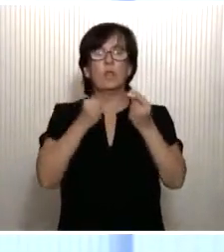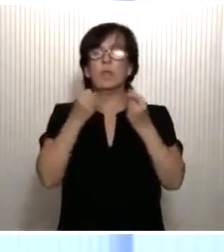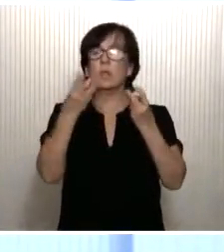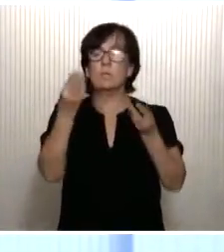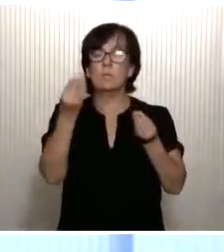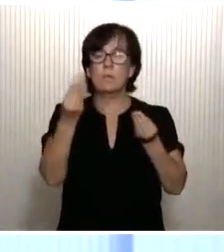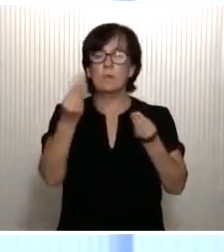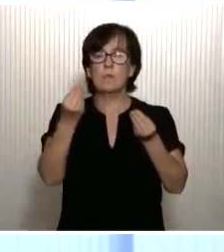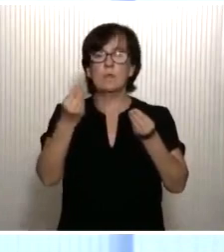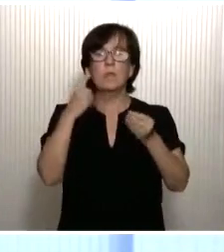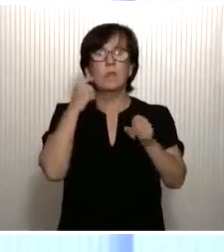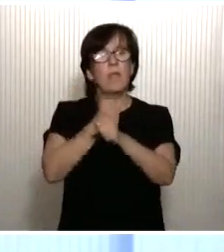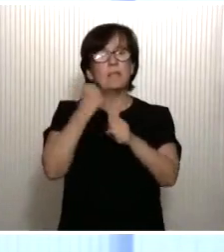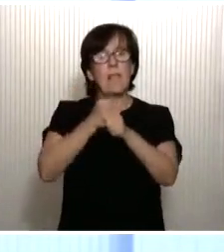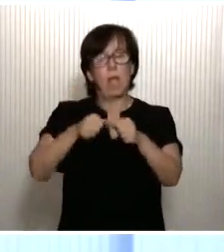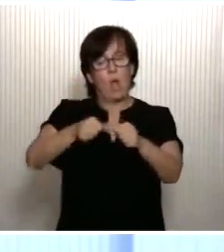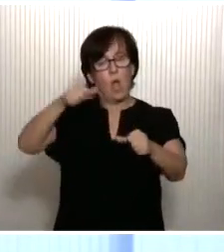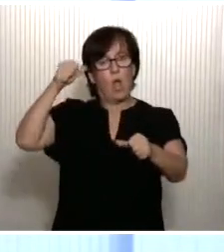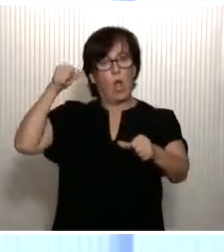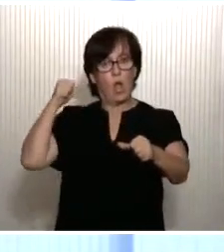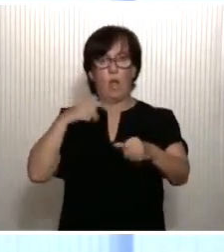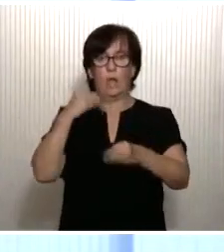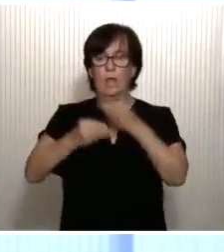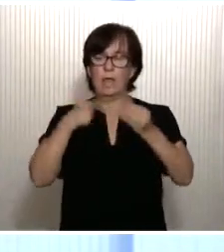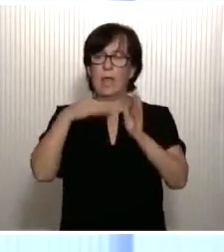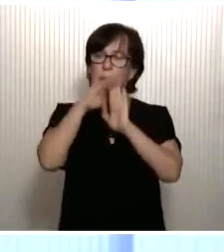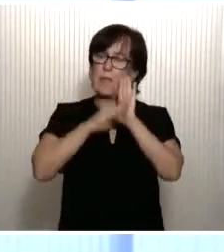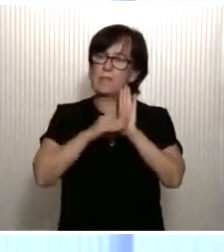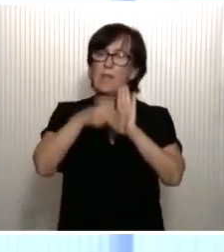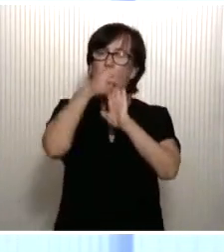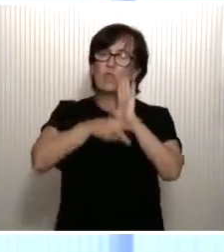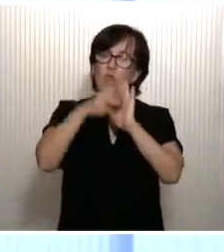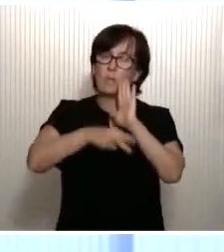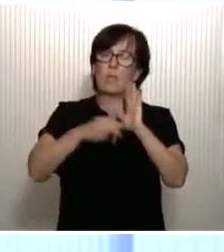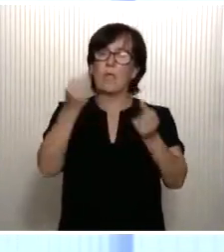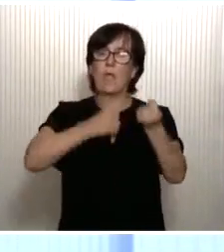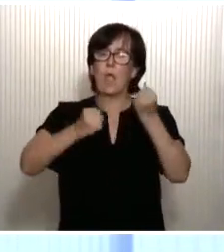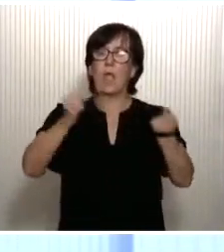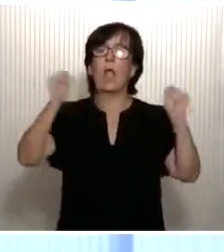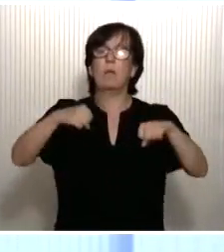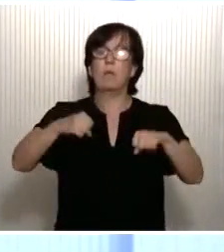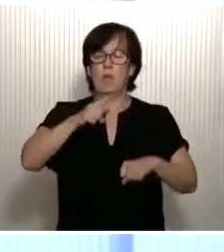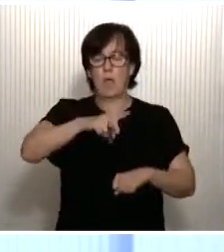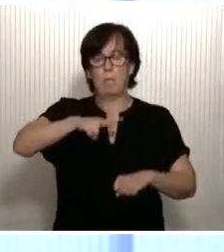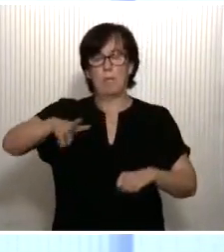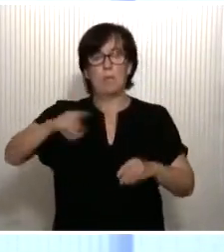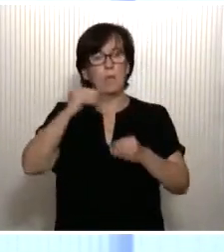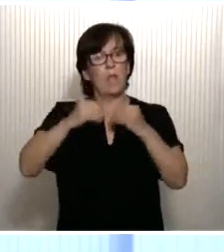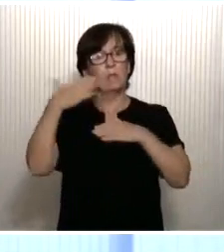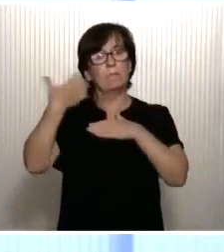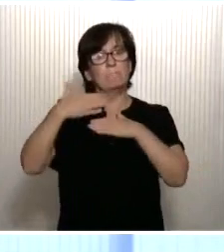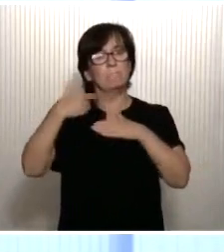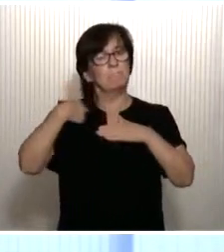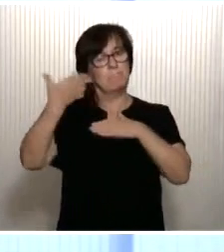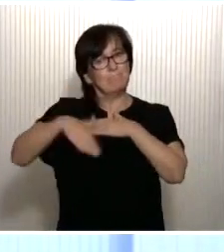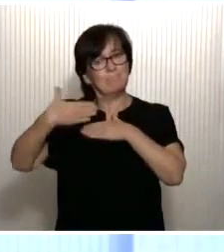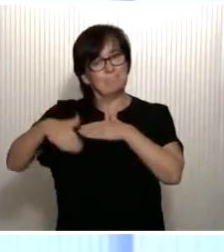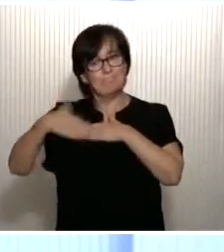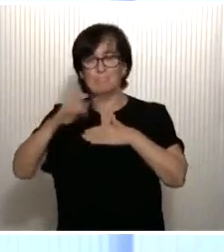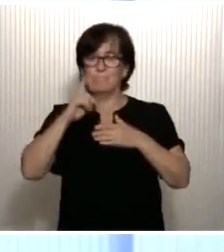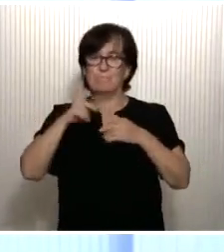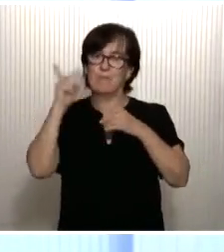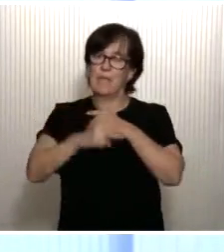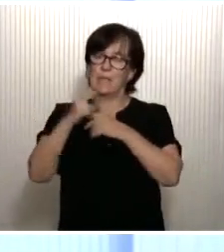trabajos previos, las medidas normativas y económicas aprobadas en estos meses con el fin de mitigar el impacto de la emergencia